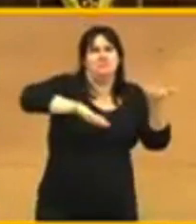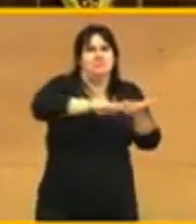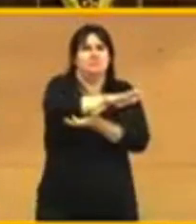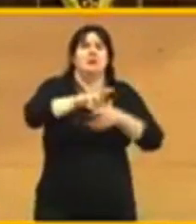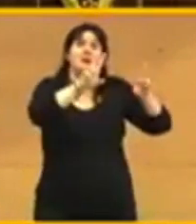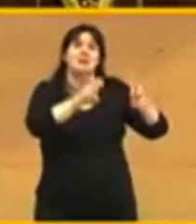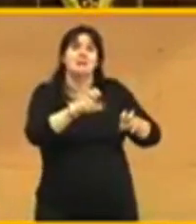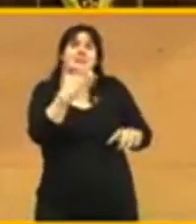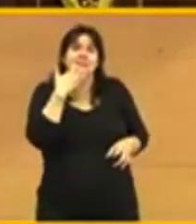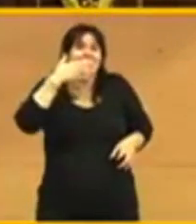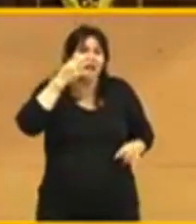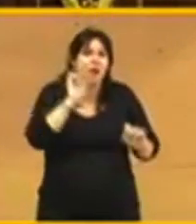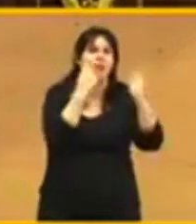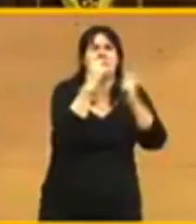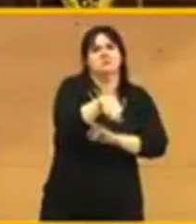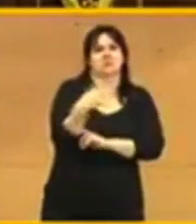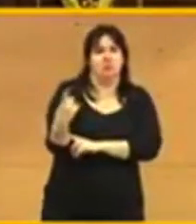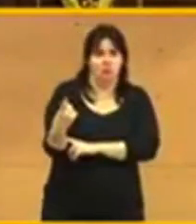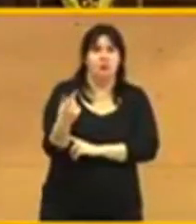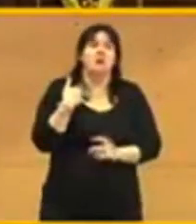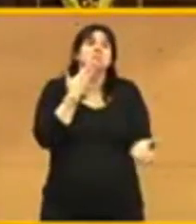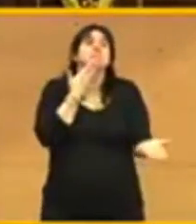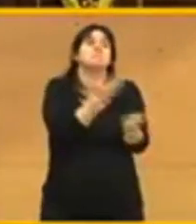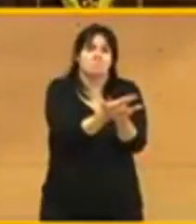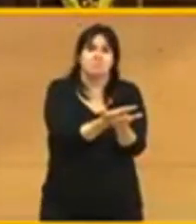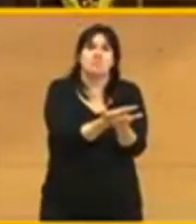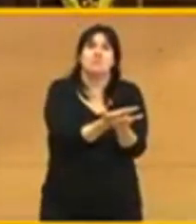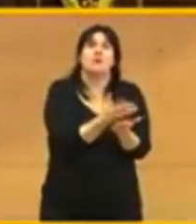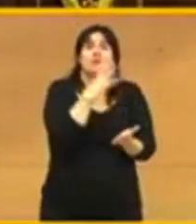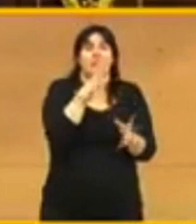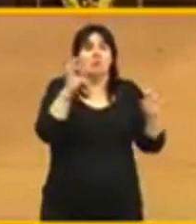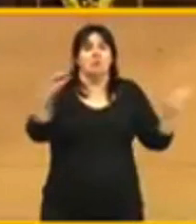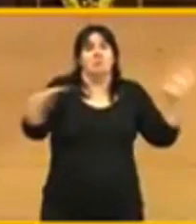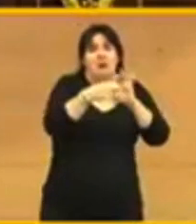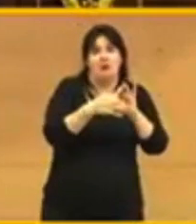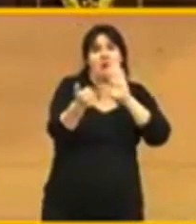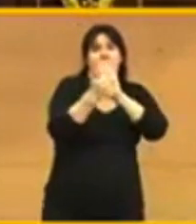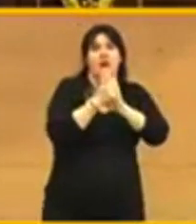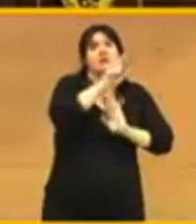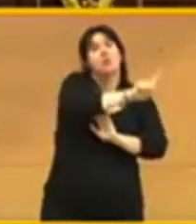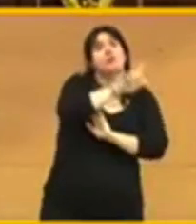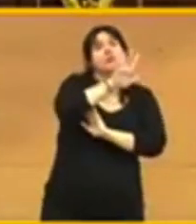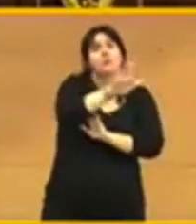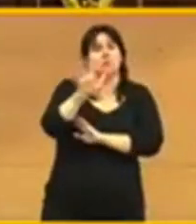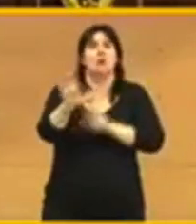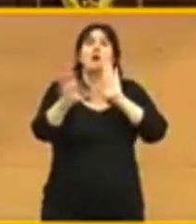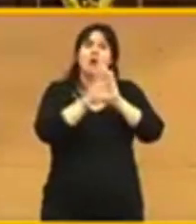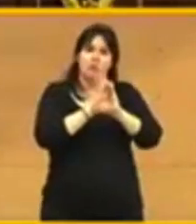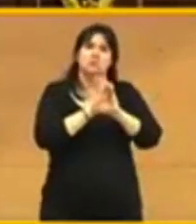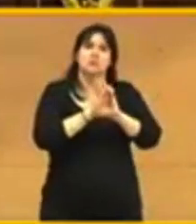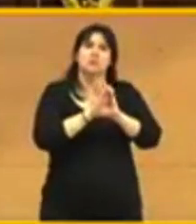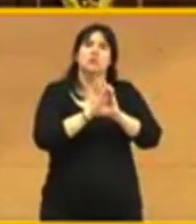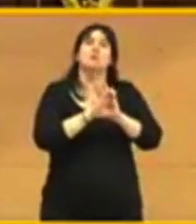Este requerimiento que se produce al amparo del artículo 155 de nuestra Constitución pretende ofrecer a los